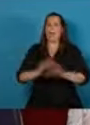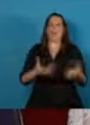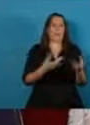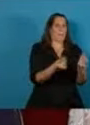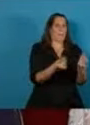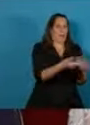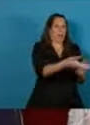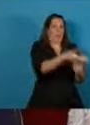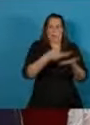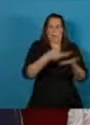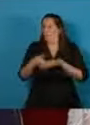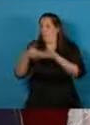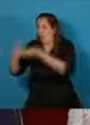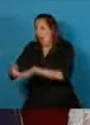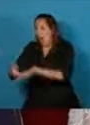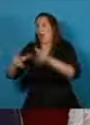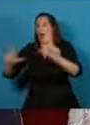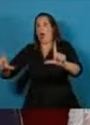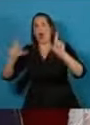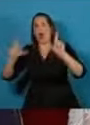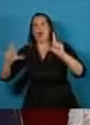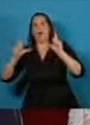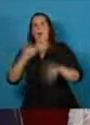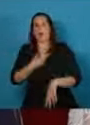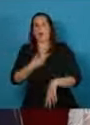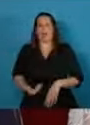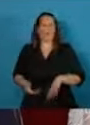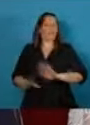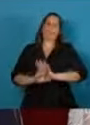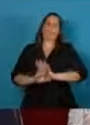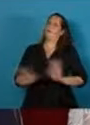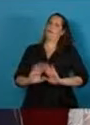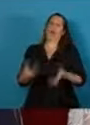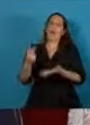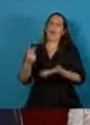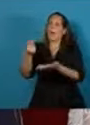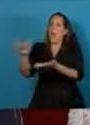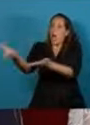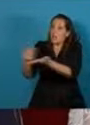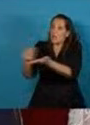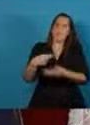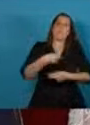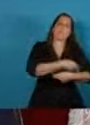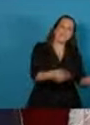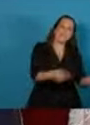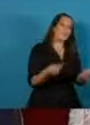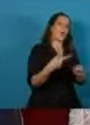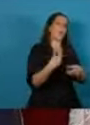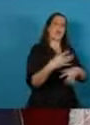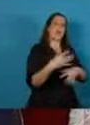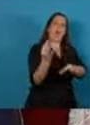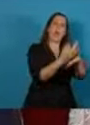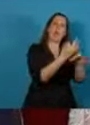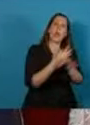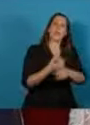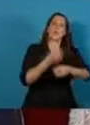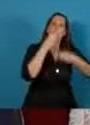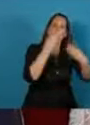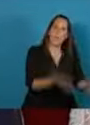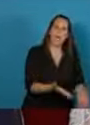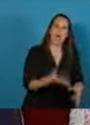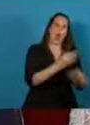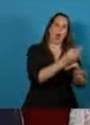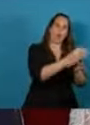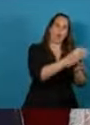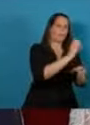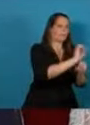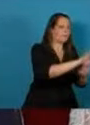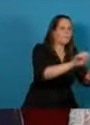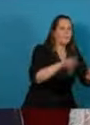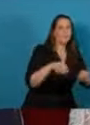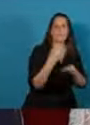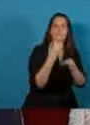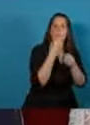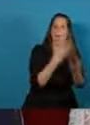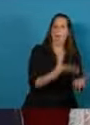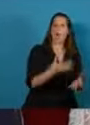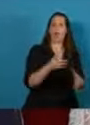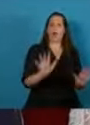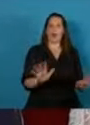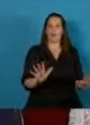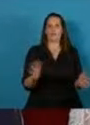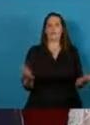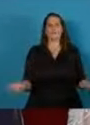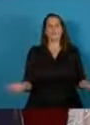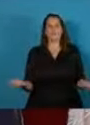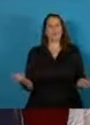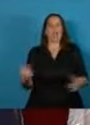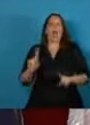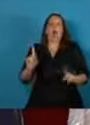para que pasen a servir al mejoramiento de la calidad educativa no vamos a recortar esta cifra inmensa en su totalidad porque